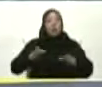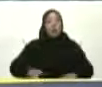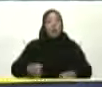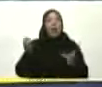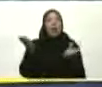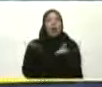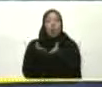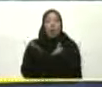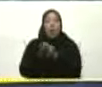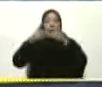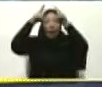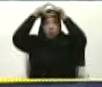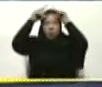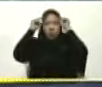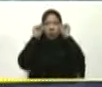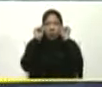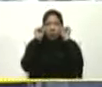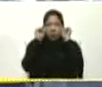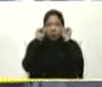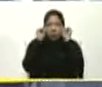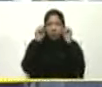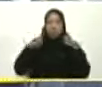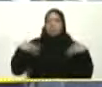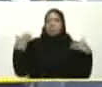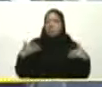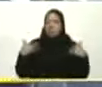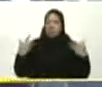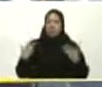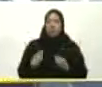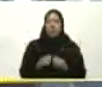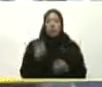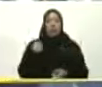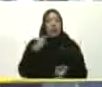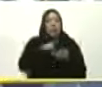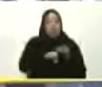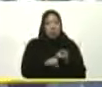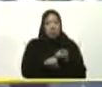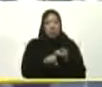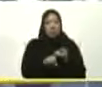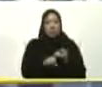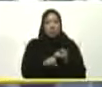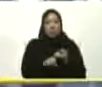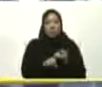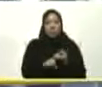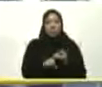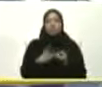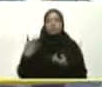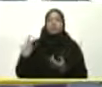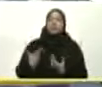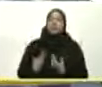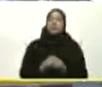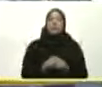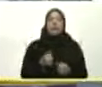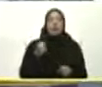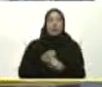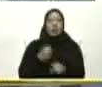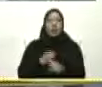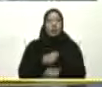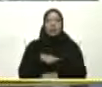Me alegra mucho Venir junto A mi esposa Silvia Flores Silvia